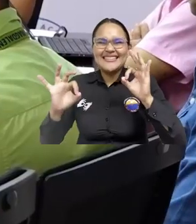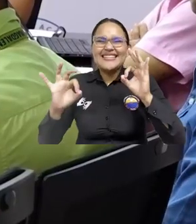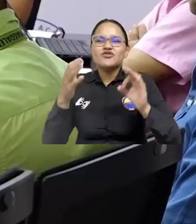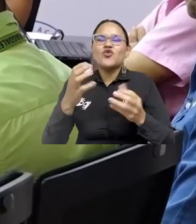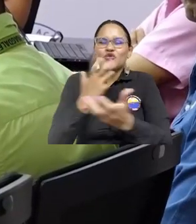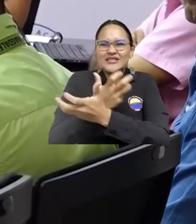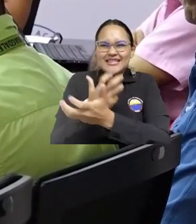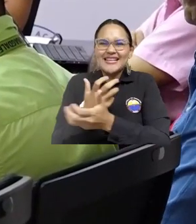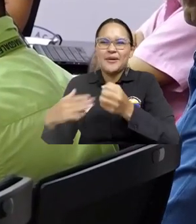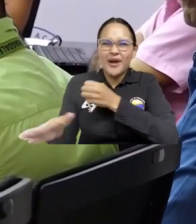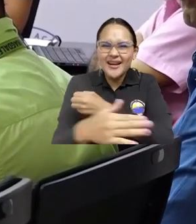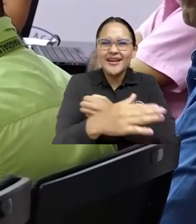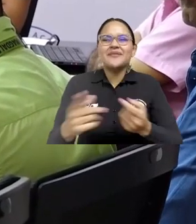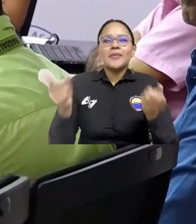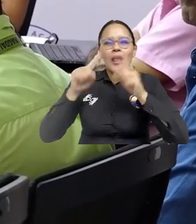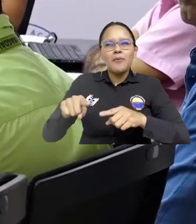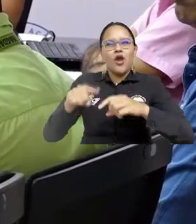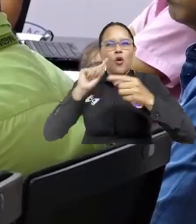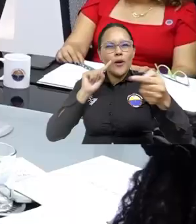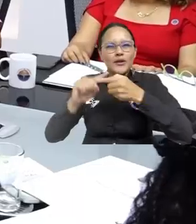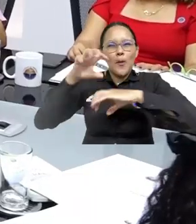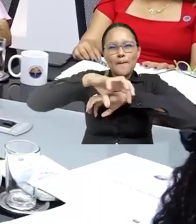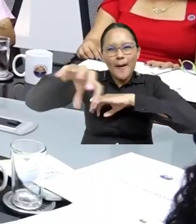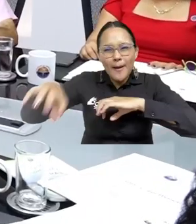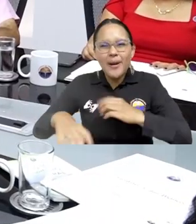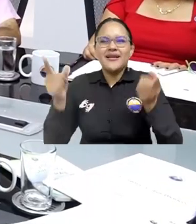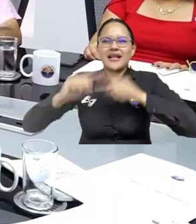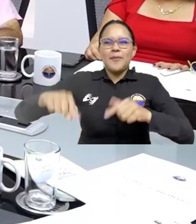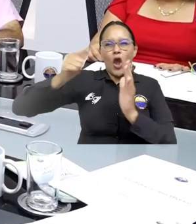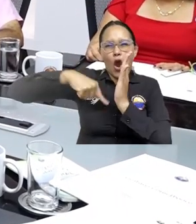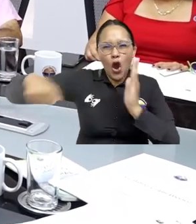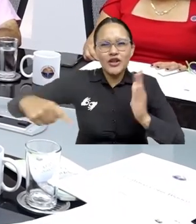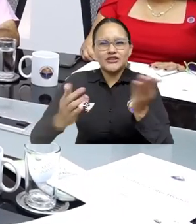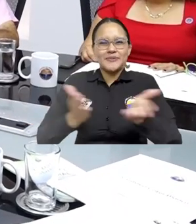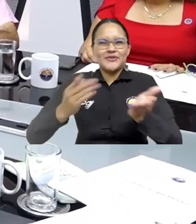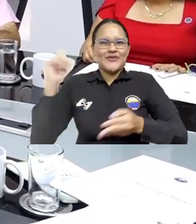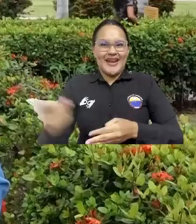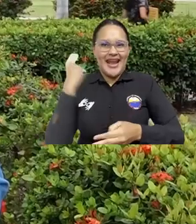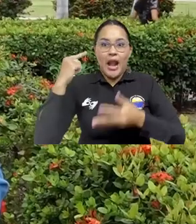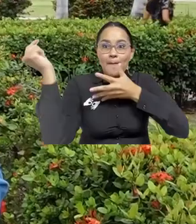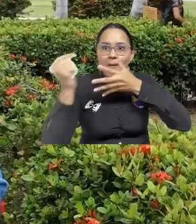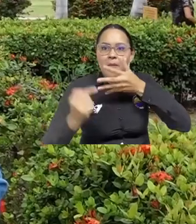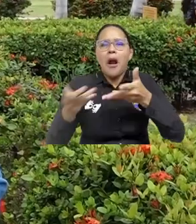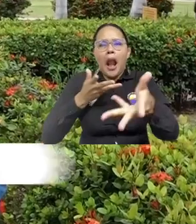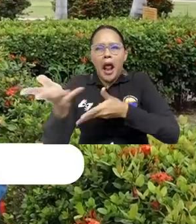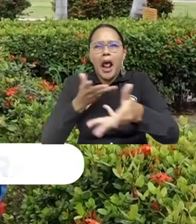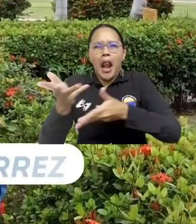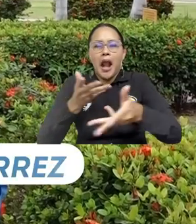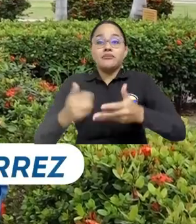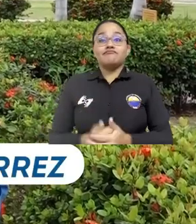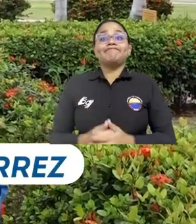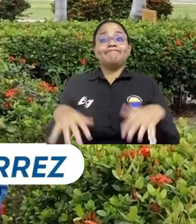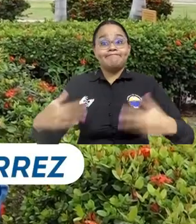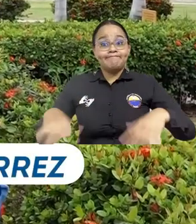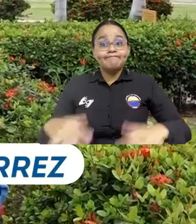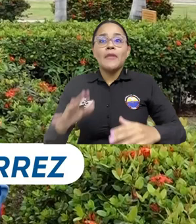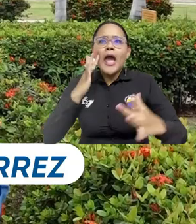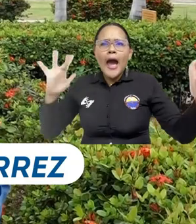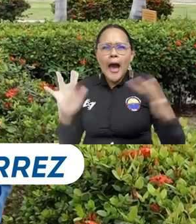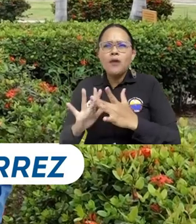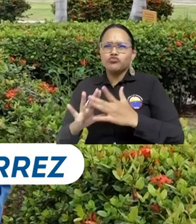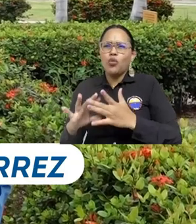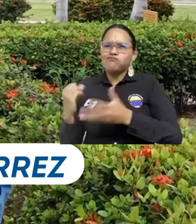el ajuste del sistema de extensión y disposiciones de contratación en servicios generales. Bastante satisfecho la ejecución